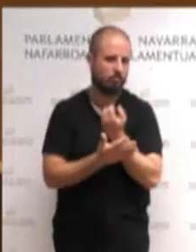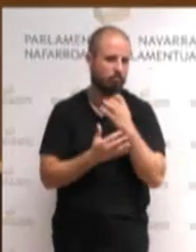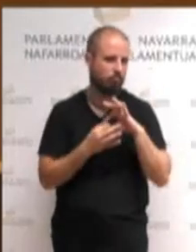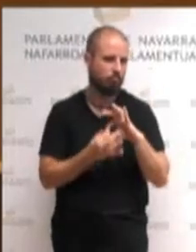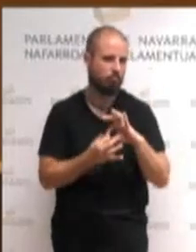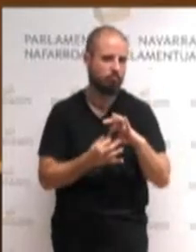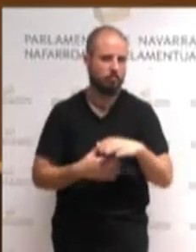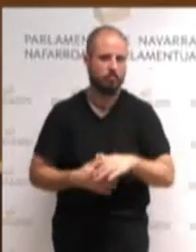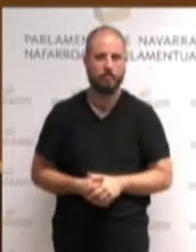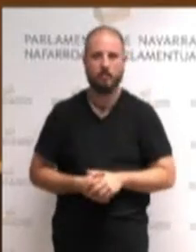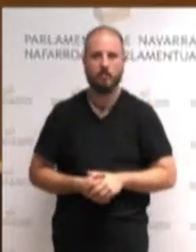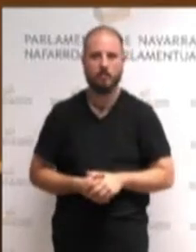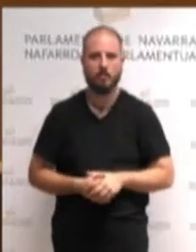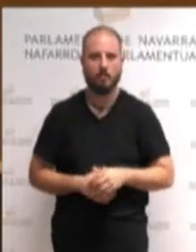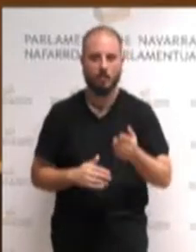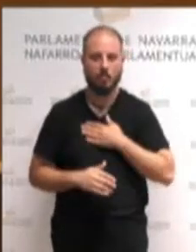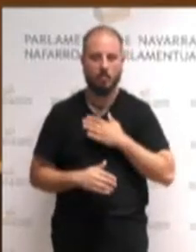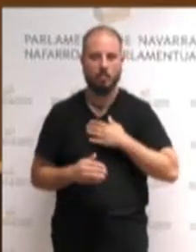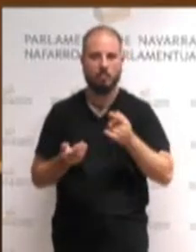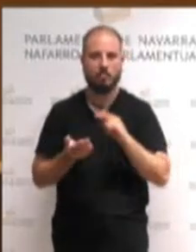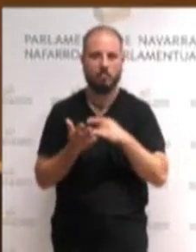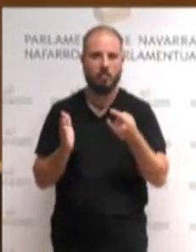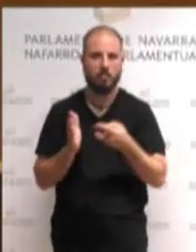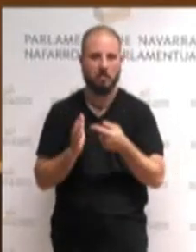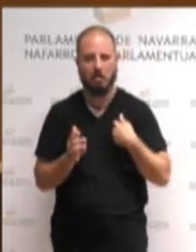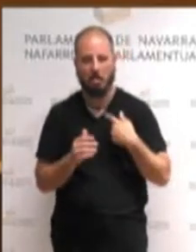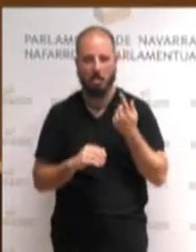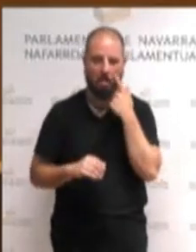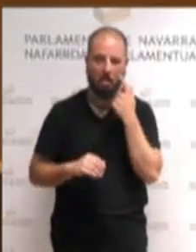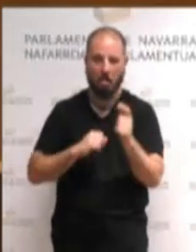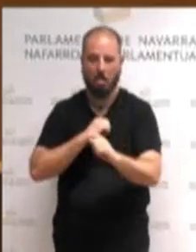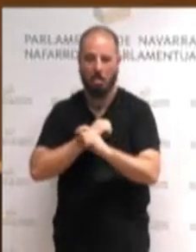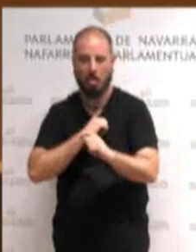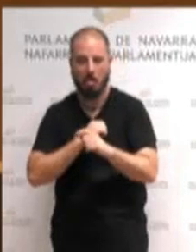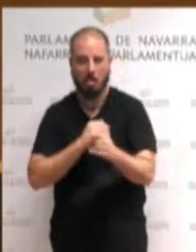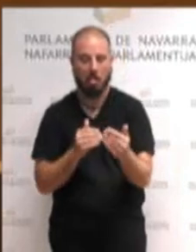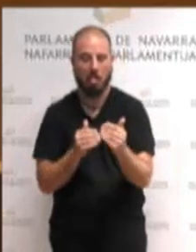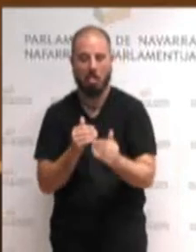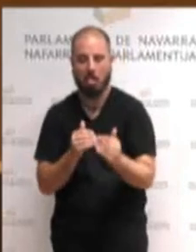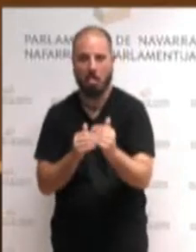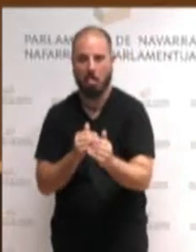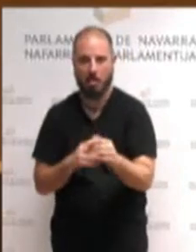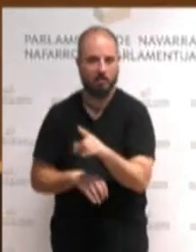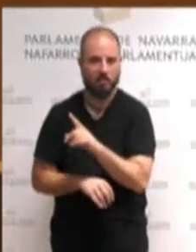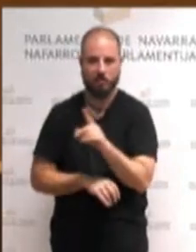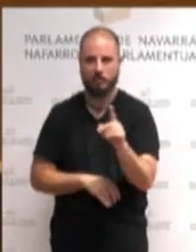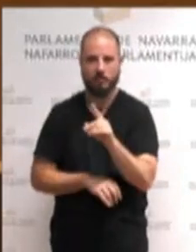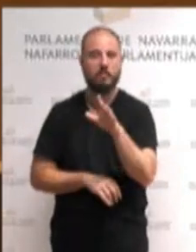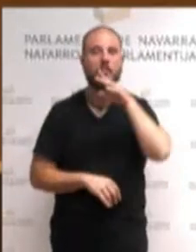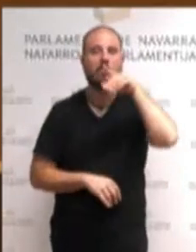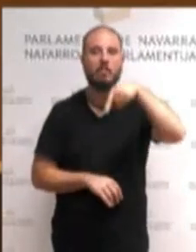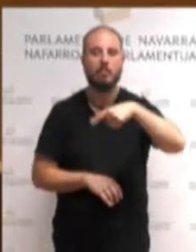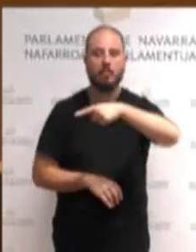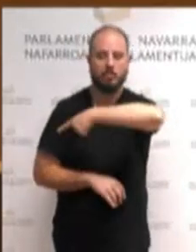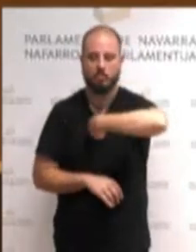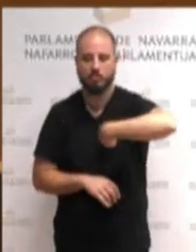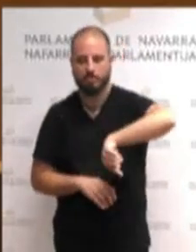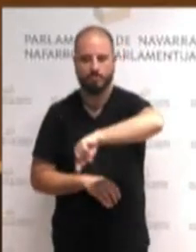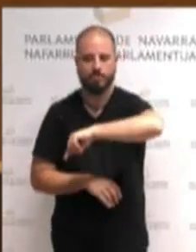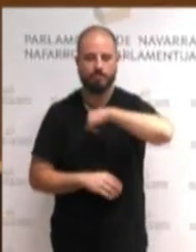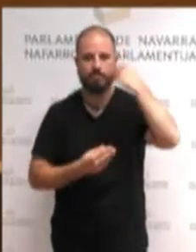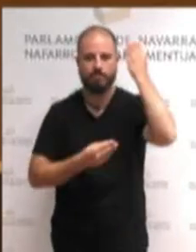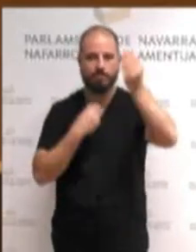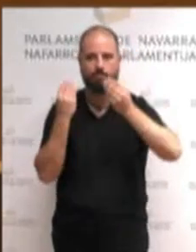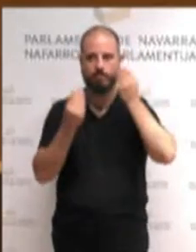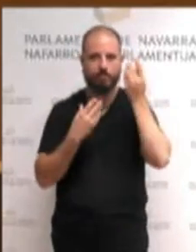proyecto que va mucho más allá de tacticismos y de cortoplacismos. Por eso, nuestra forma de entender